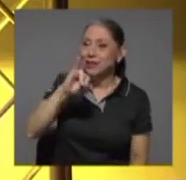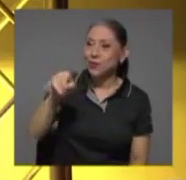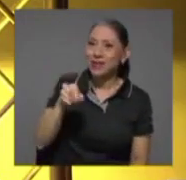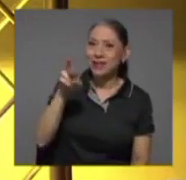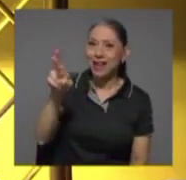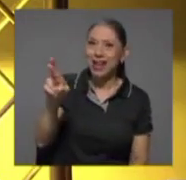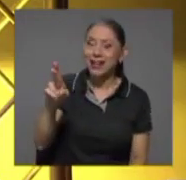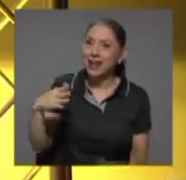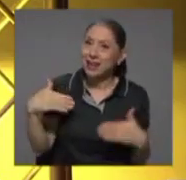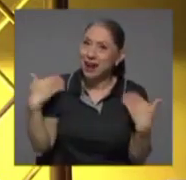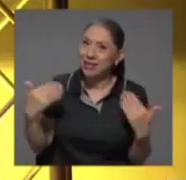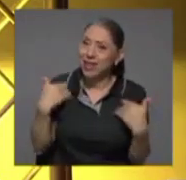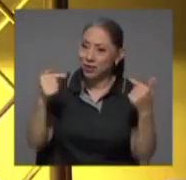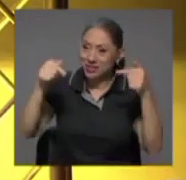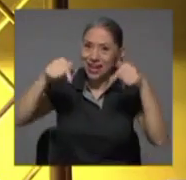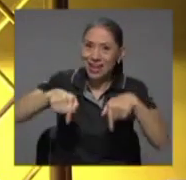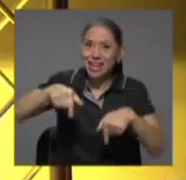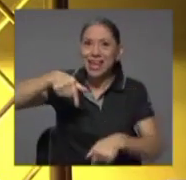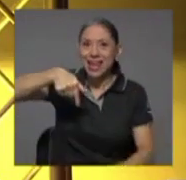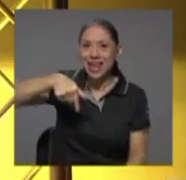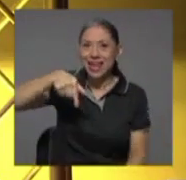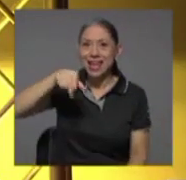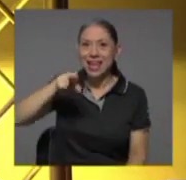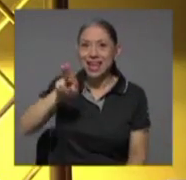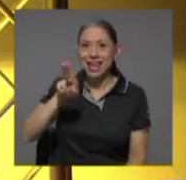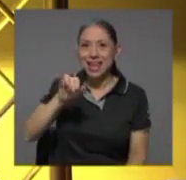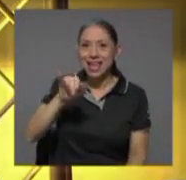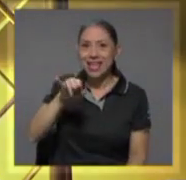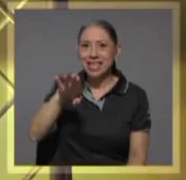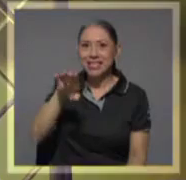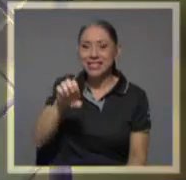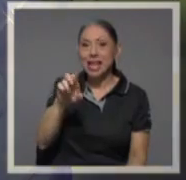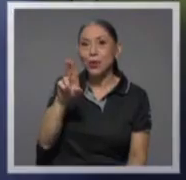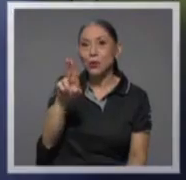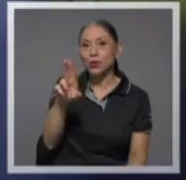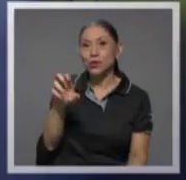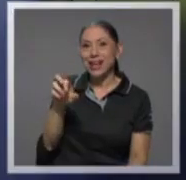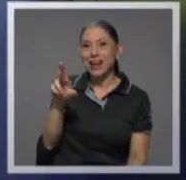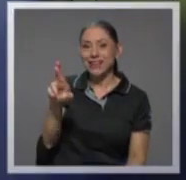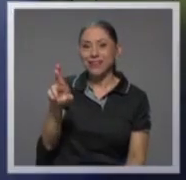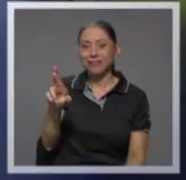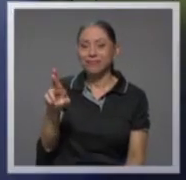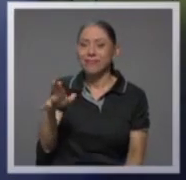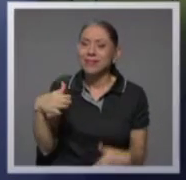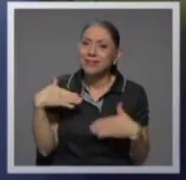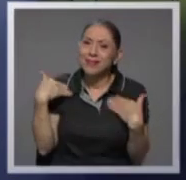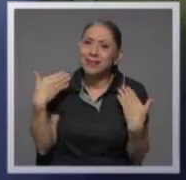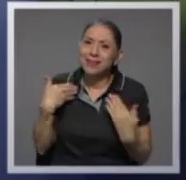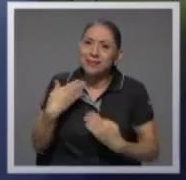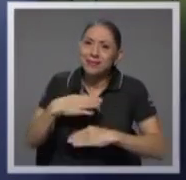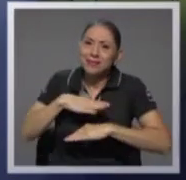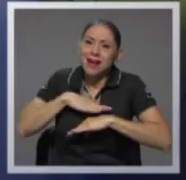en 15 UCR y encantado de compartir con con con